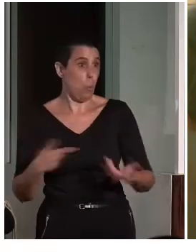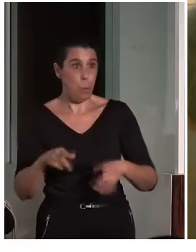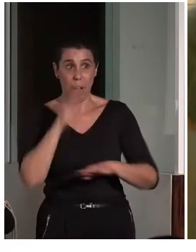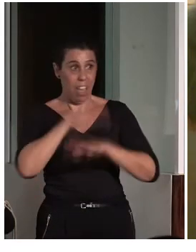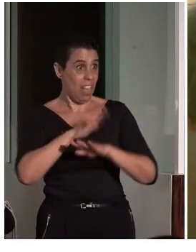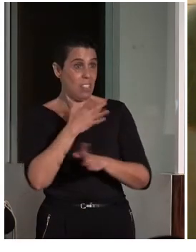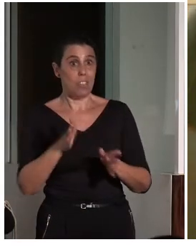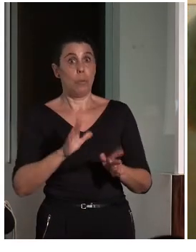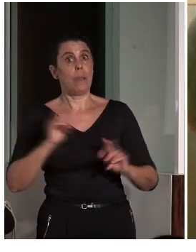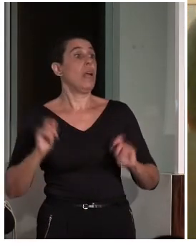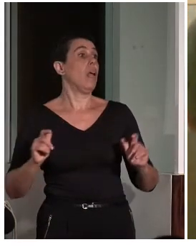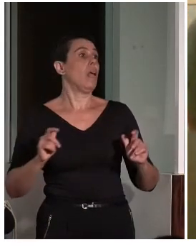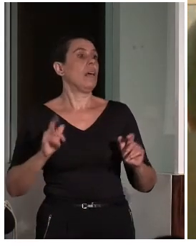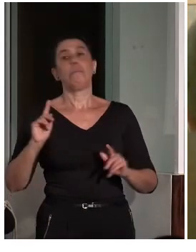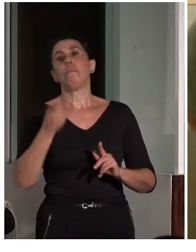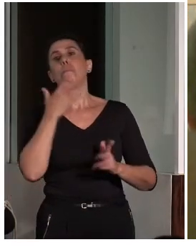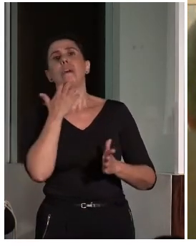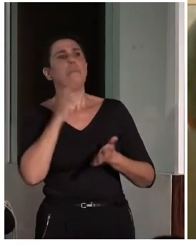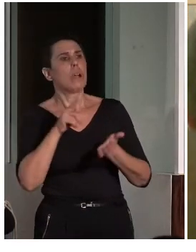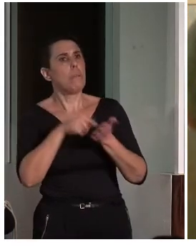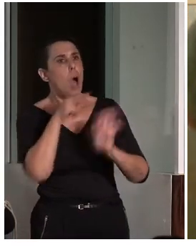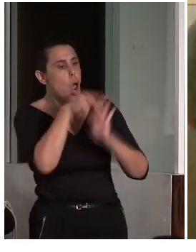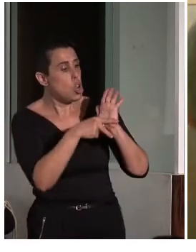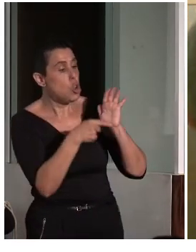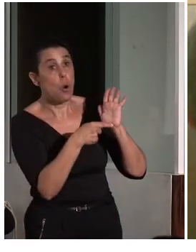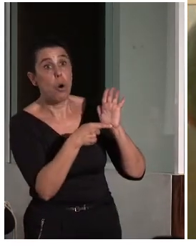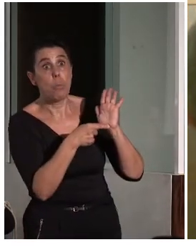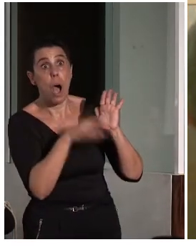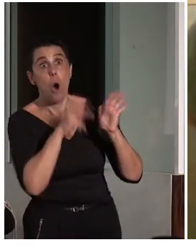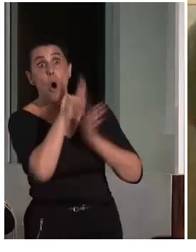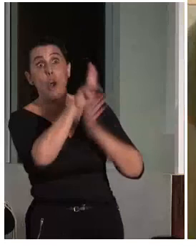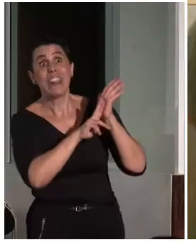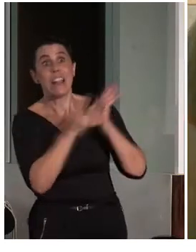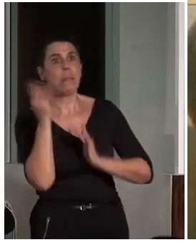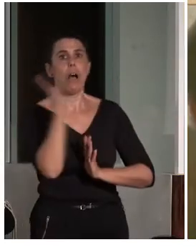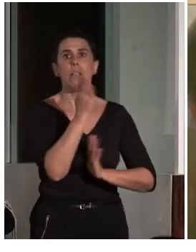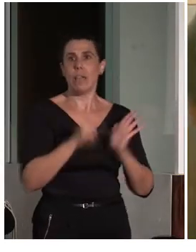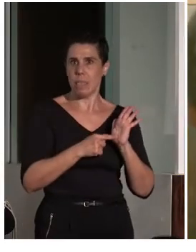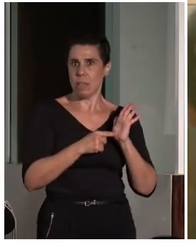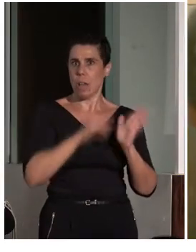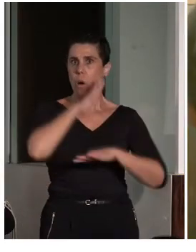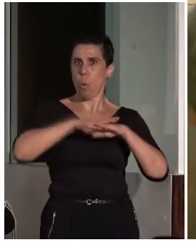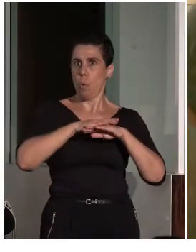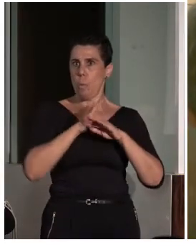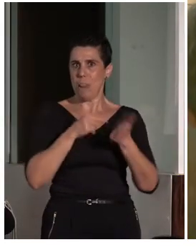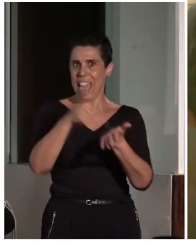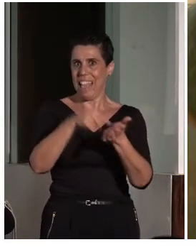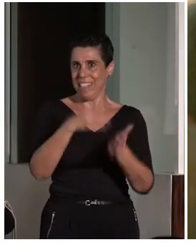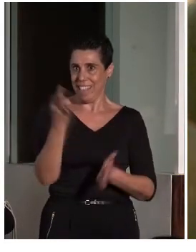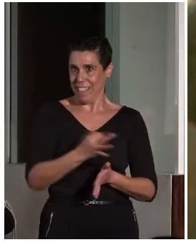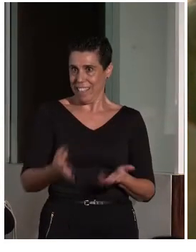exigir, por ejemplo, que se empiece a cumplir el reglamento sancionador en materia de accesibilidad. Fíjense ustedes cuando